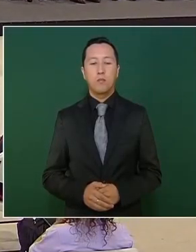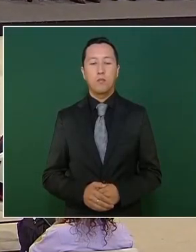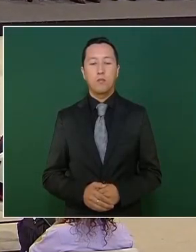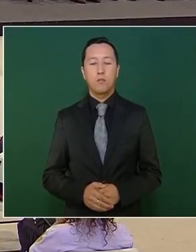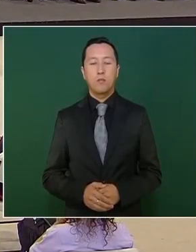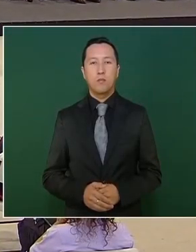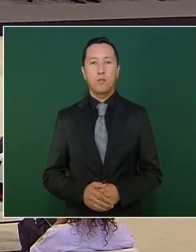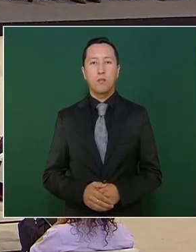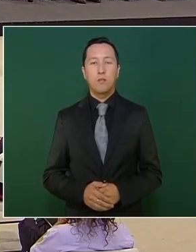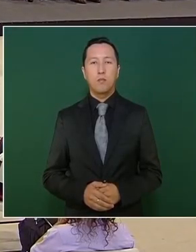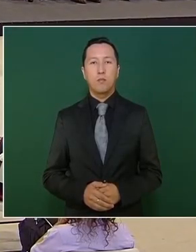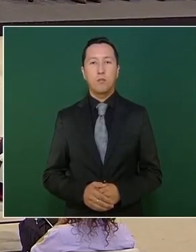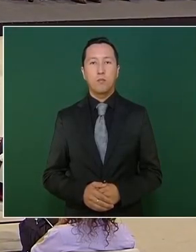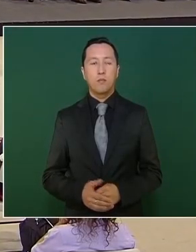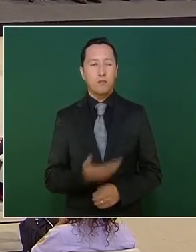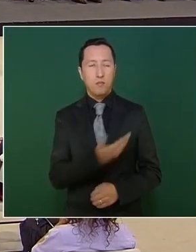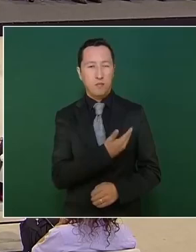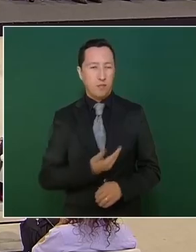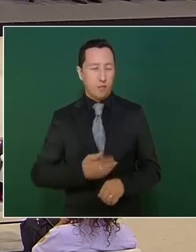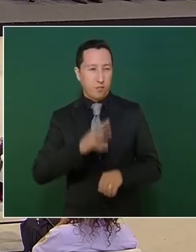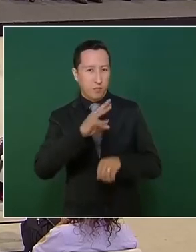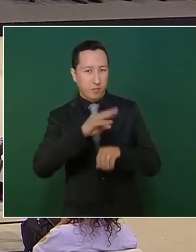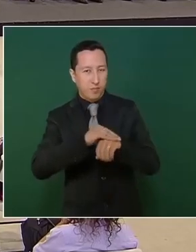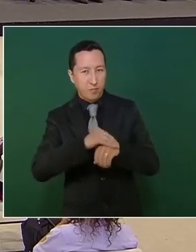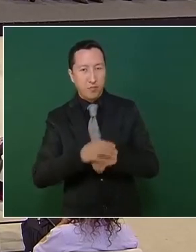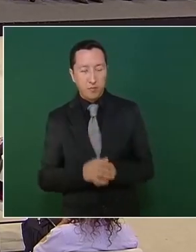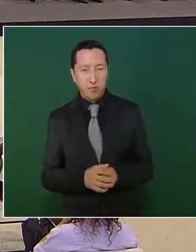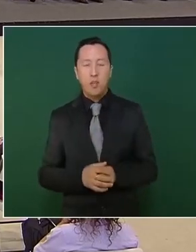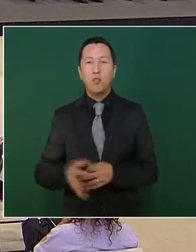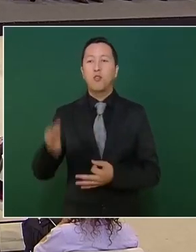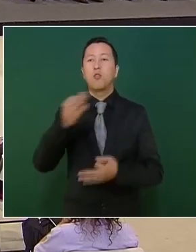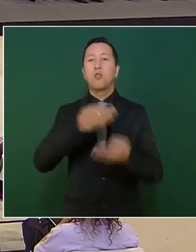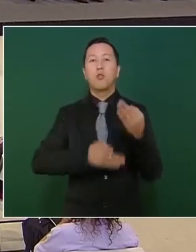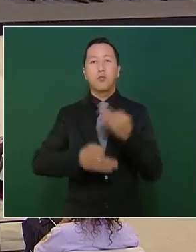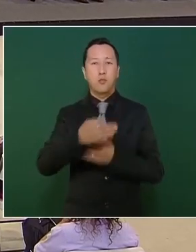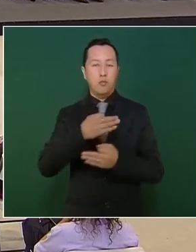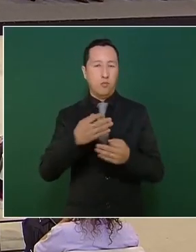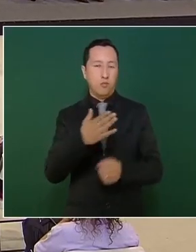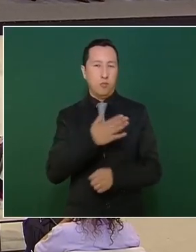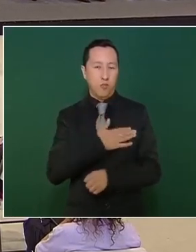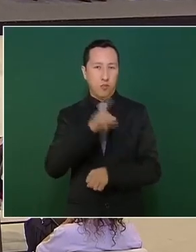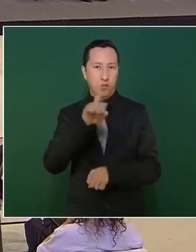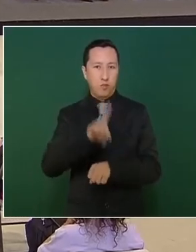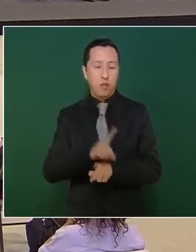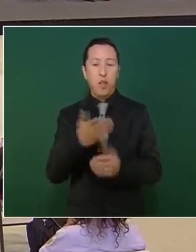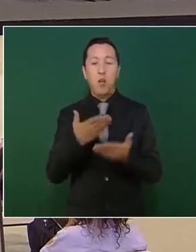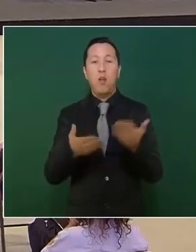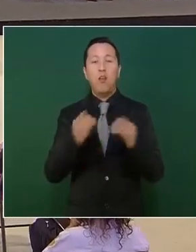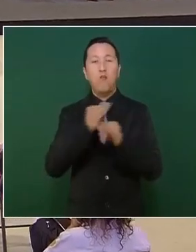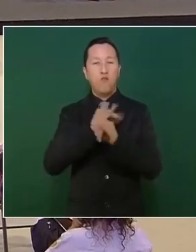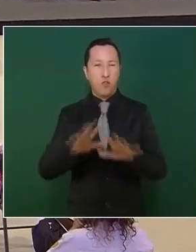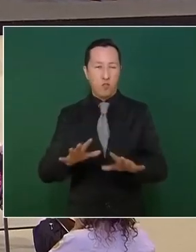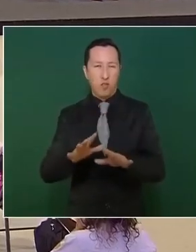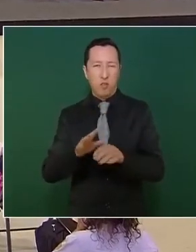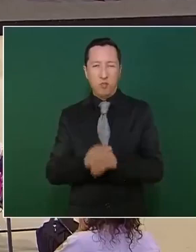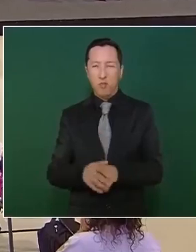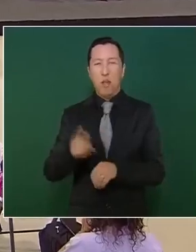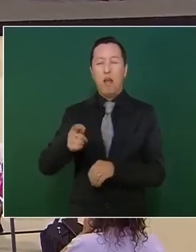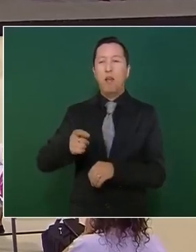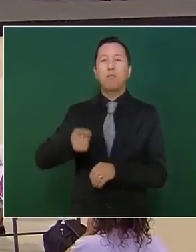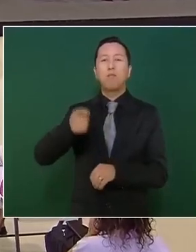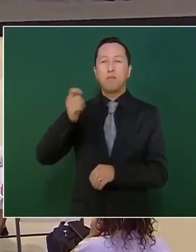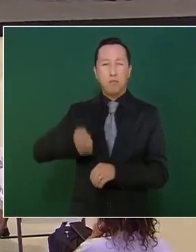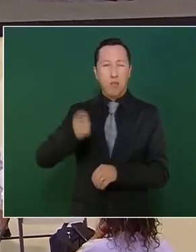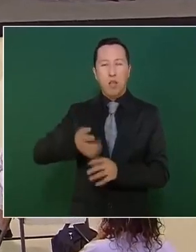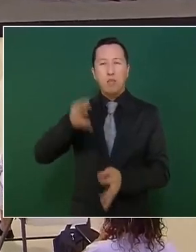Con su permiso, señor presidente, buenos días a todas y a todos. Daremos a conocer el informe Cero Impunidad, No Hay Crimen Sin